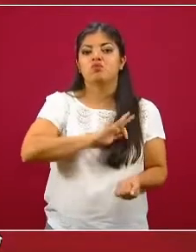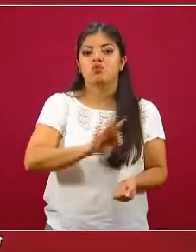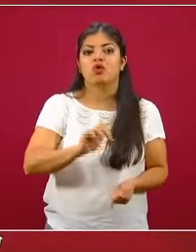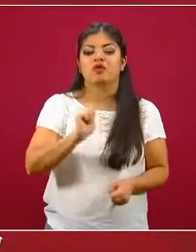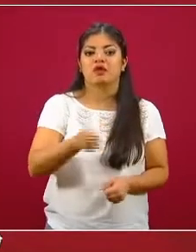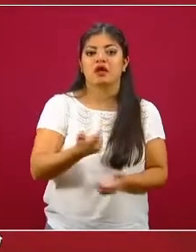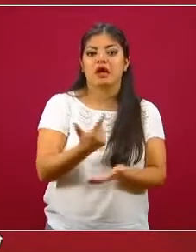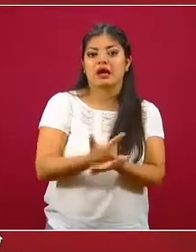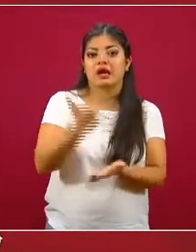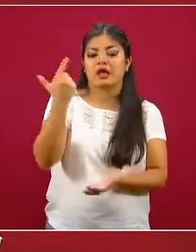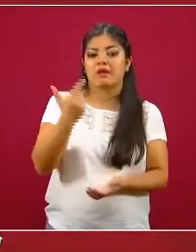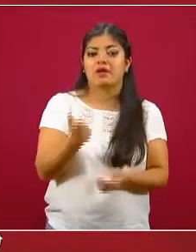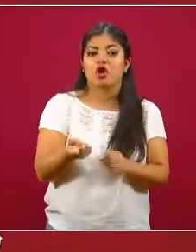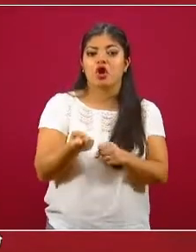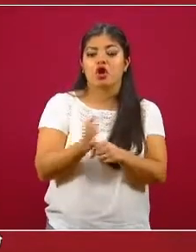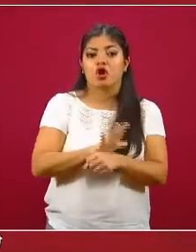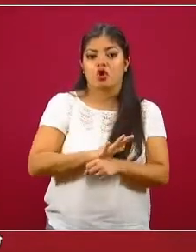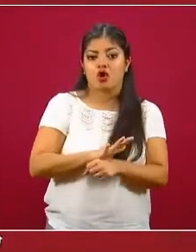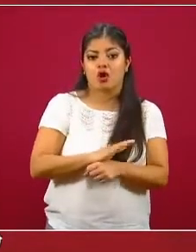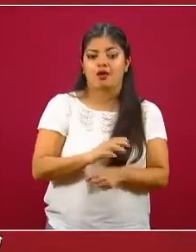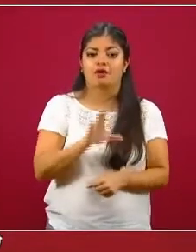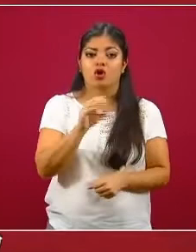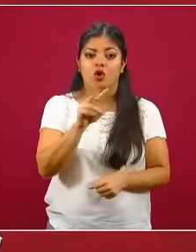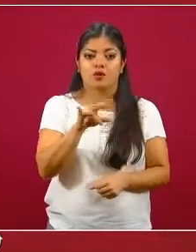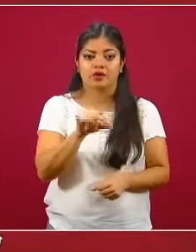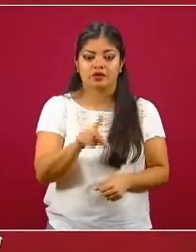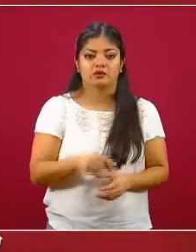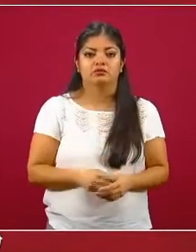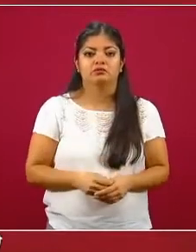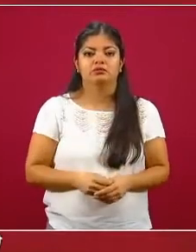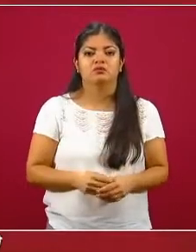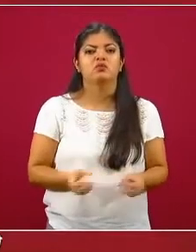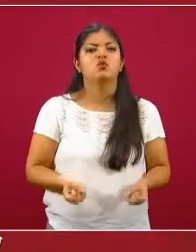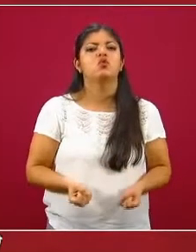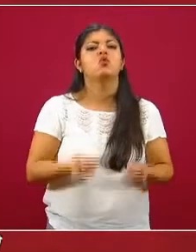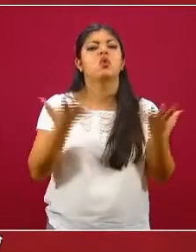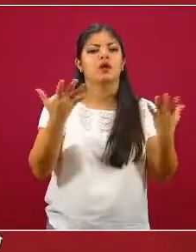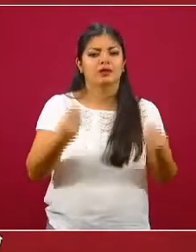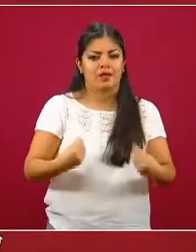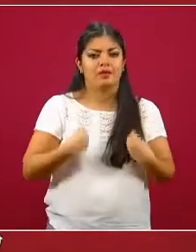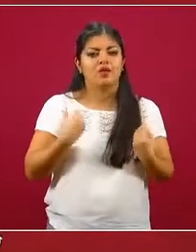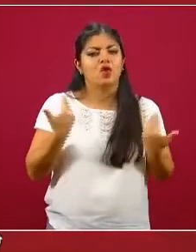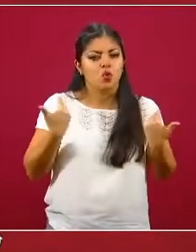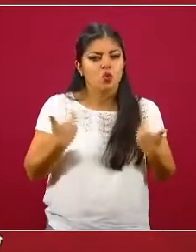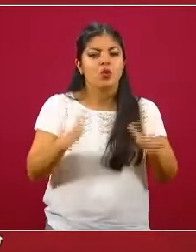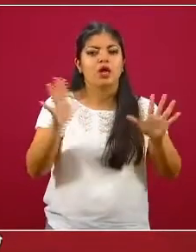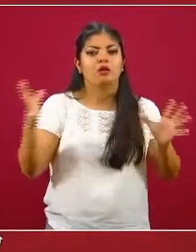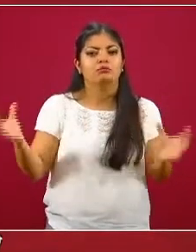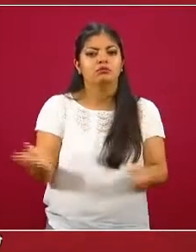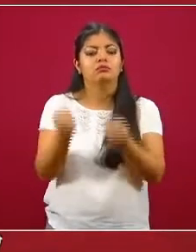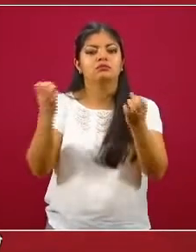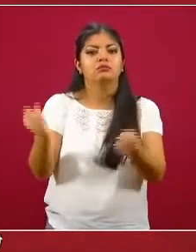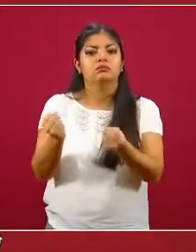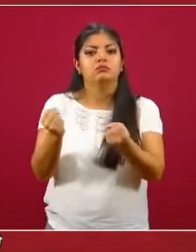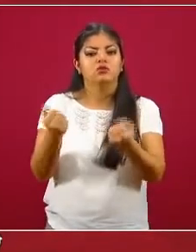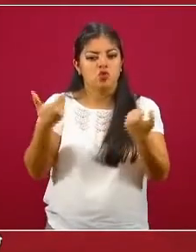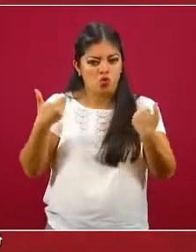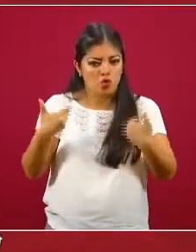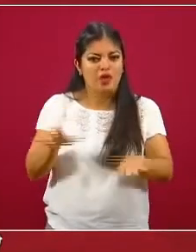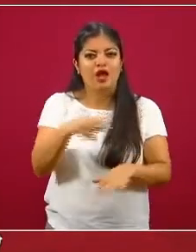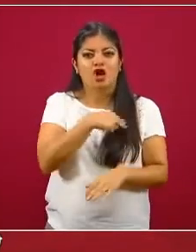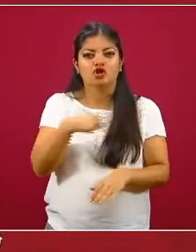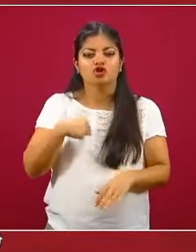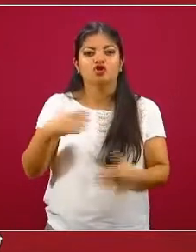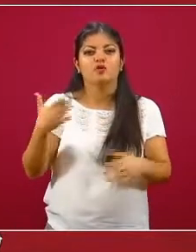formas graves de COVID-19. ¿Cuántas vidas pudieron haberse salvado si hubiésemos actuado